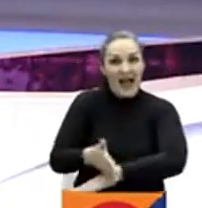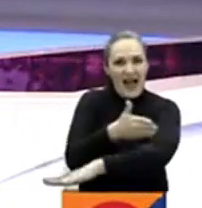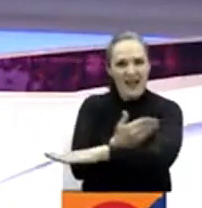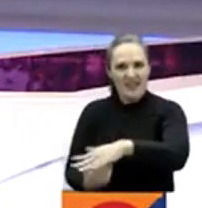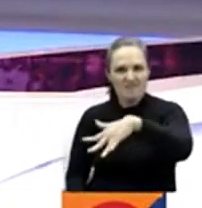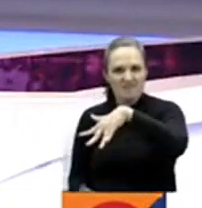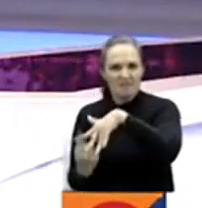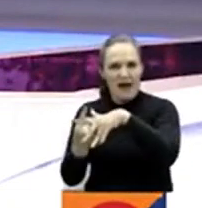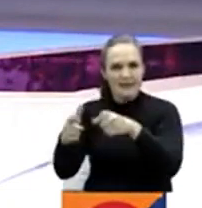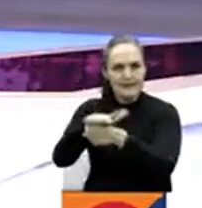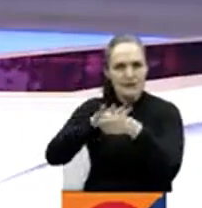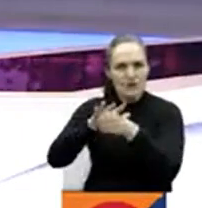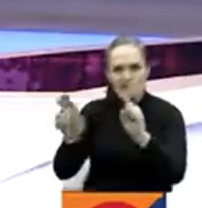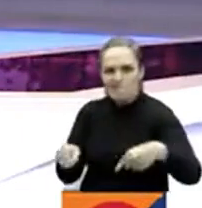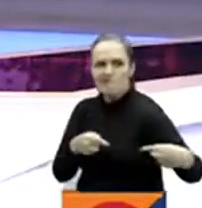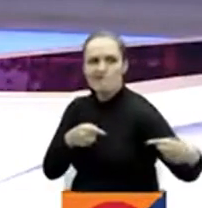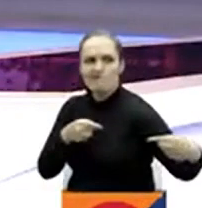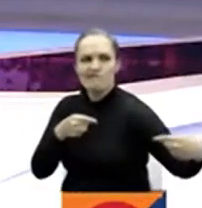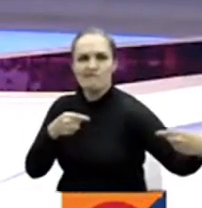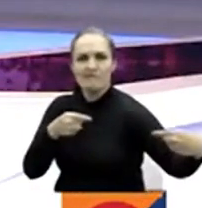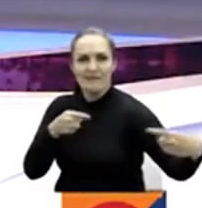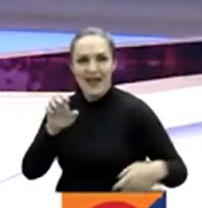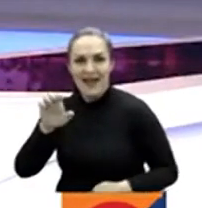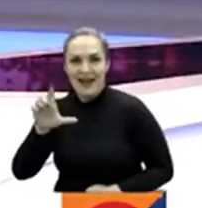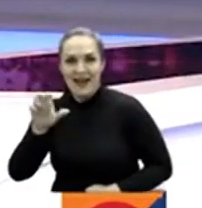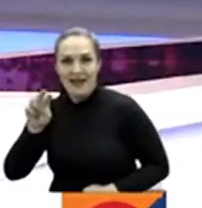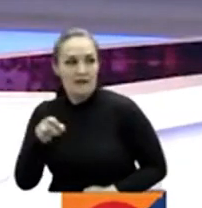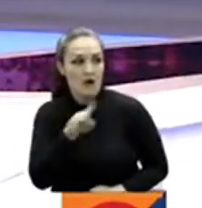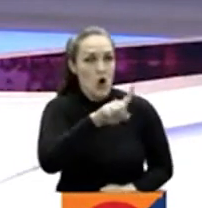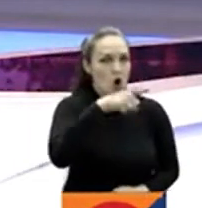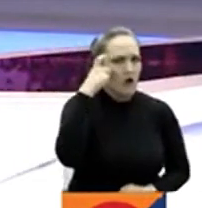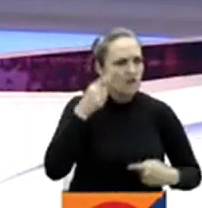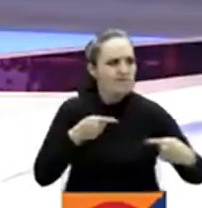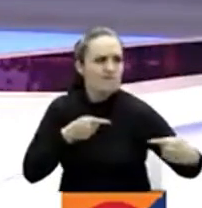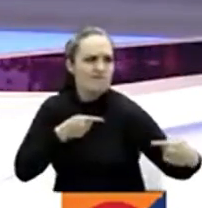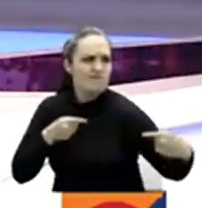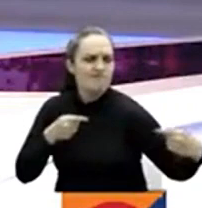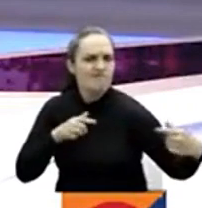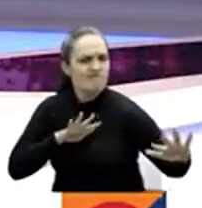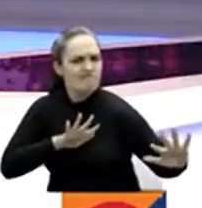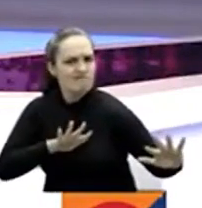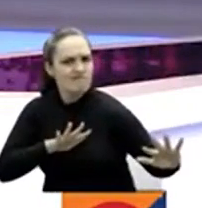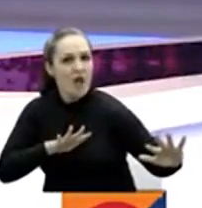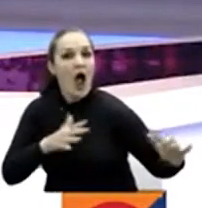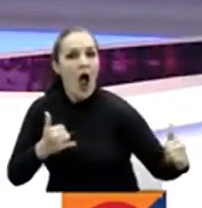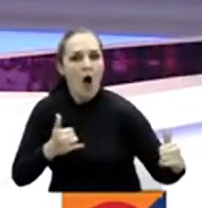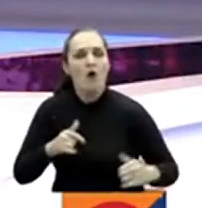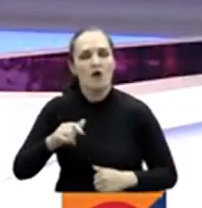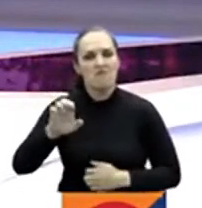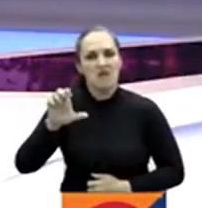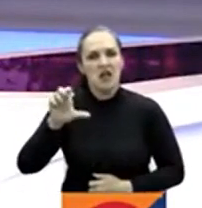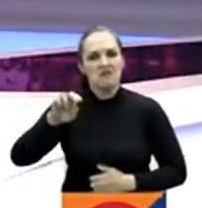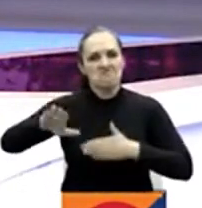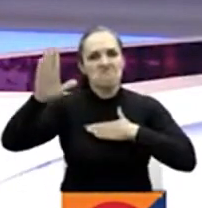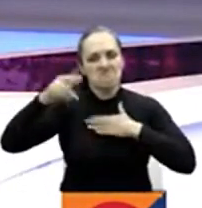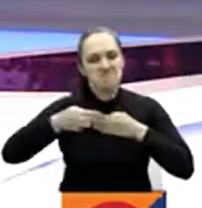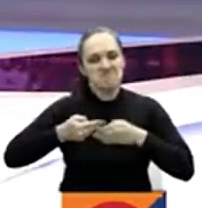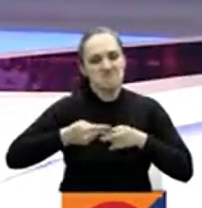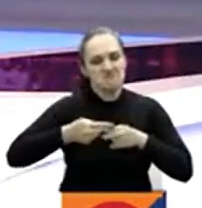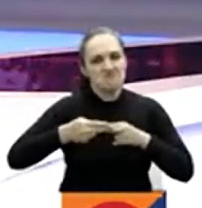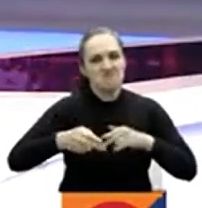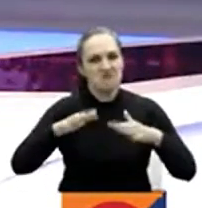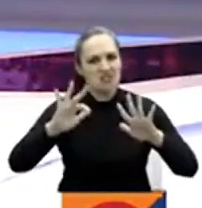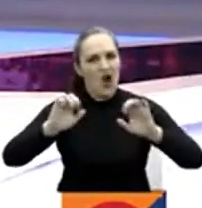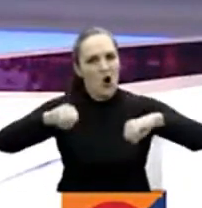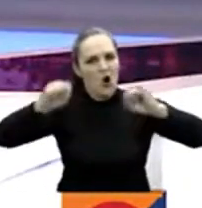crisis entre el gobierno y el ELN. El grupo guerrillero confirmó que el segundo ciclo de conversaciones comenzará, atención, el